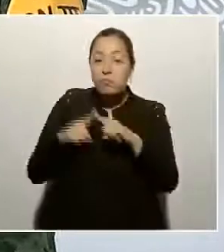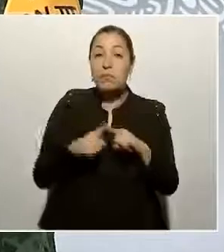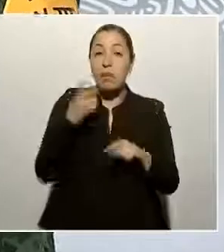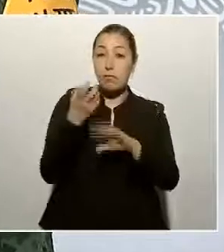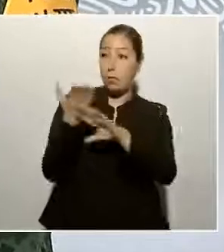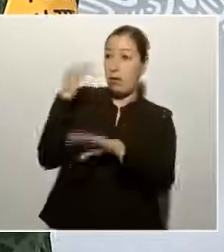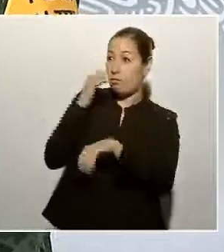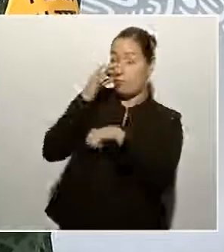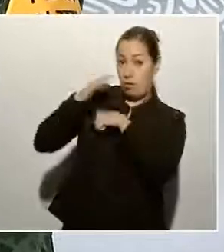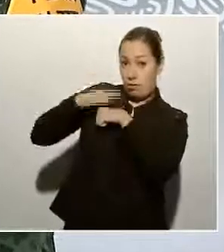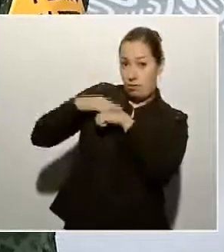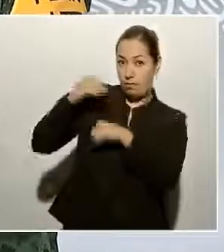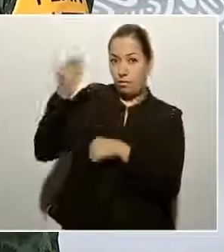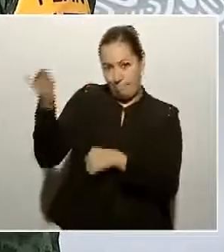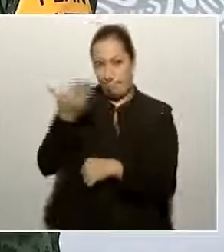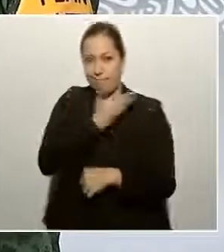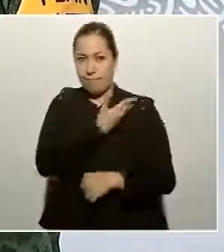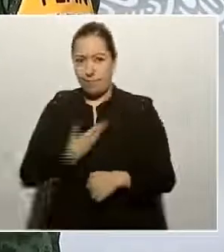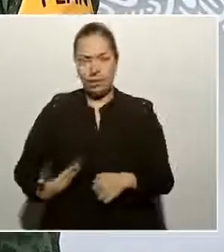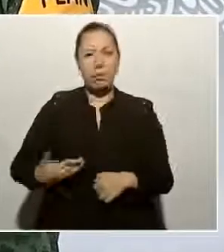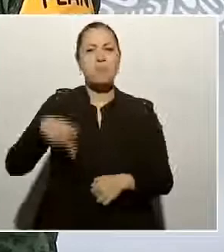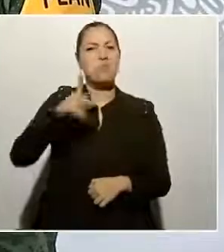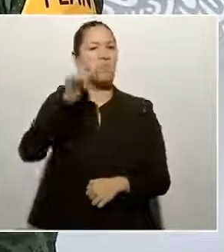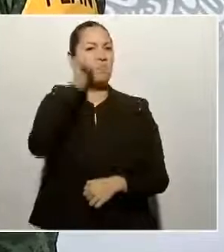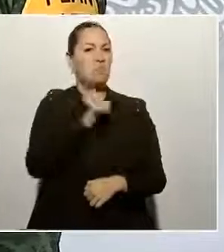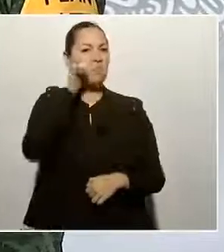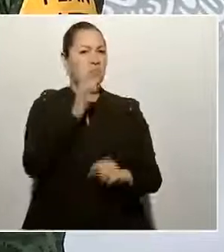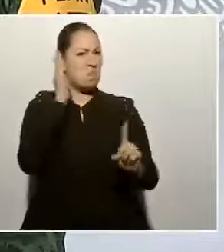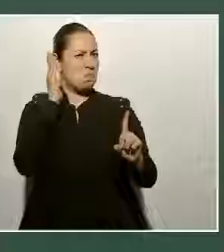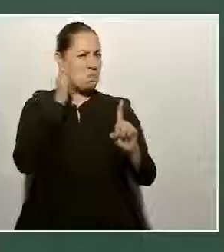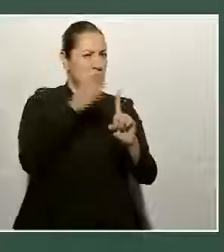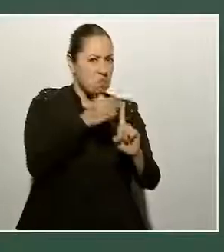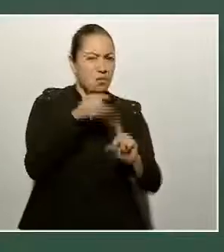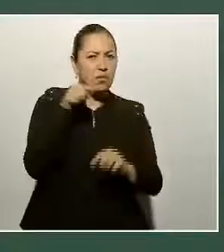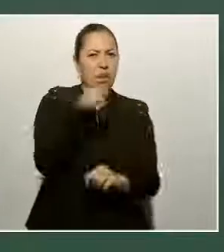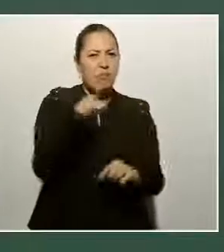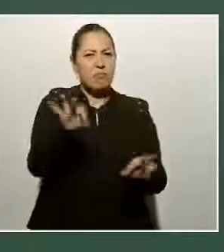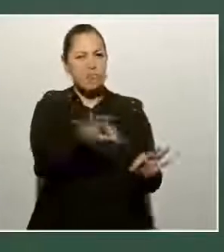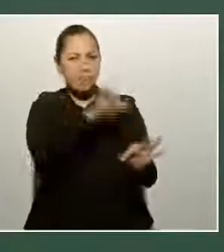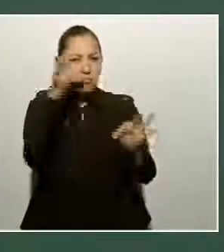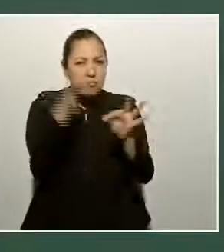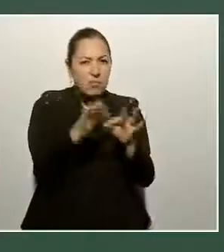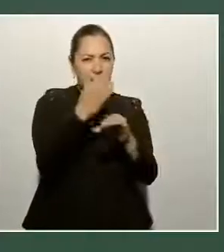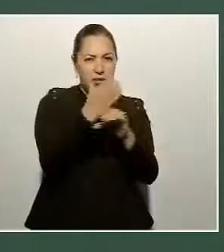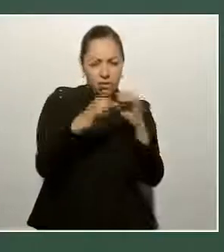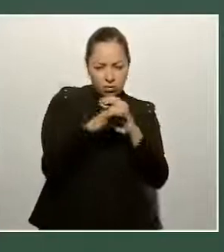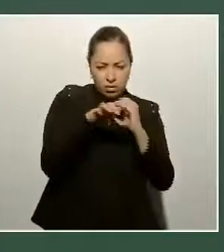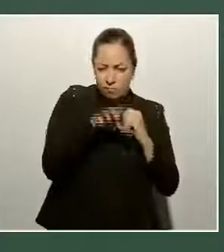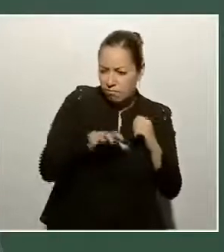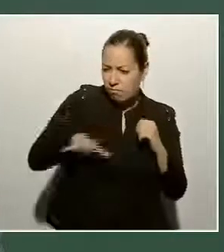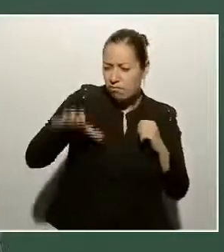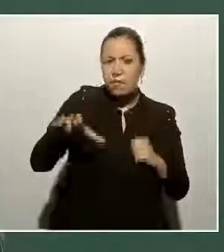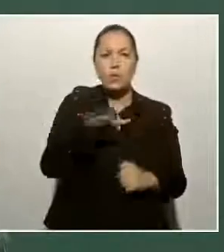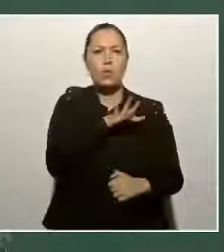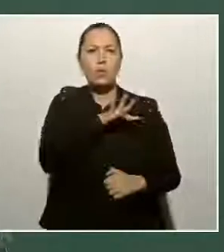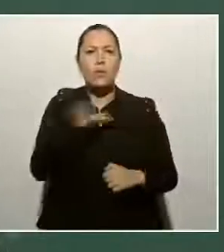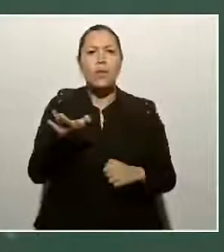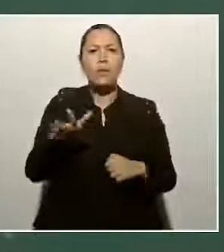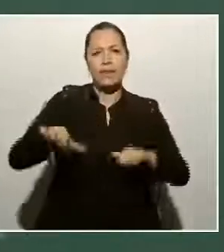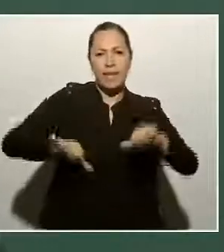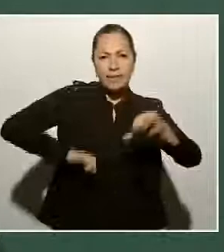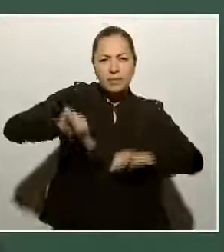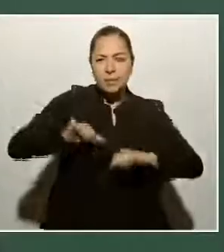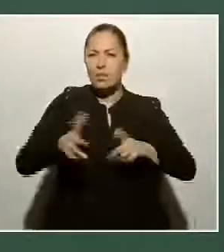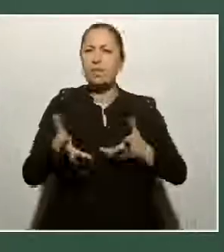pero siempre con el enfoque de que sean instalaciones dignas que permitan al personal desarrollar todas sus actividades